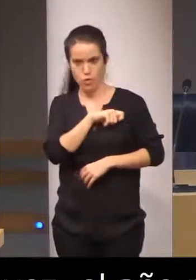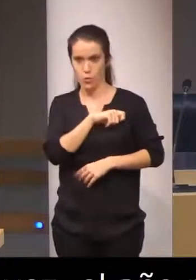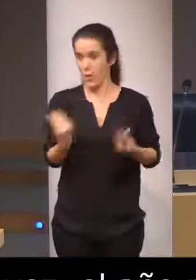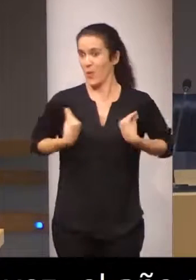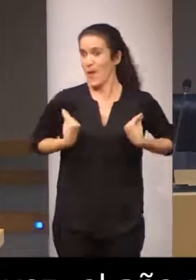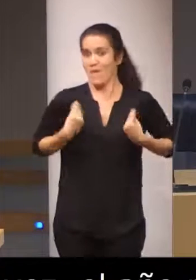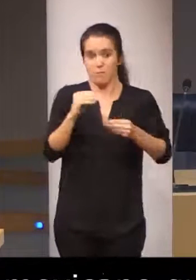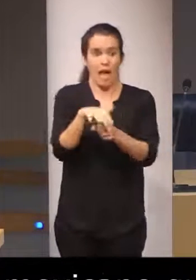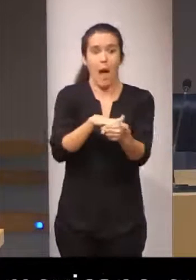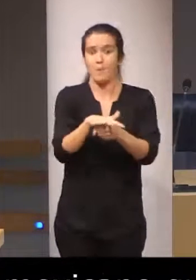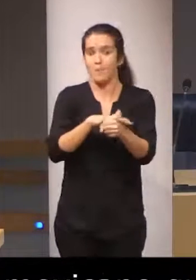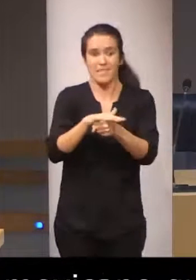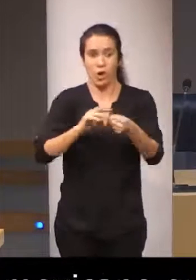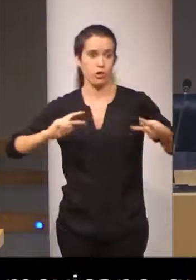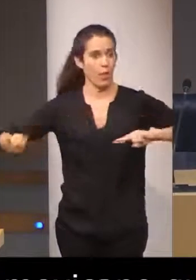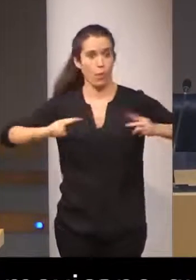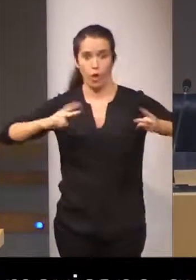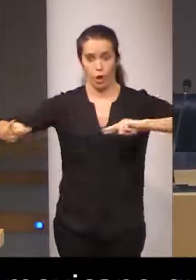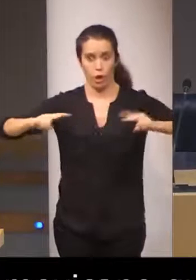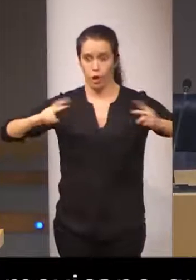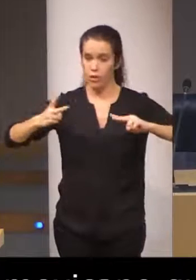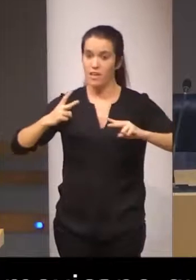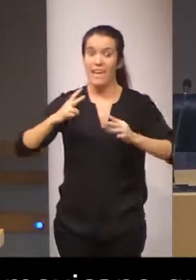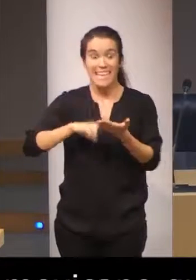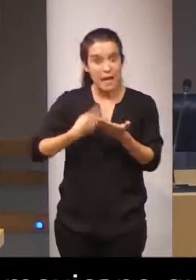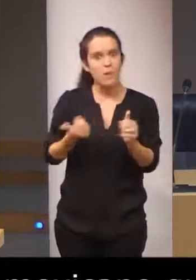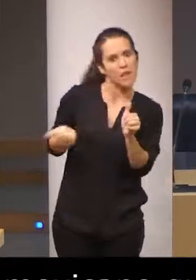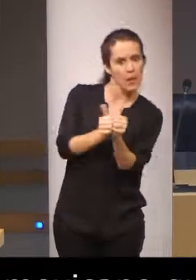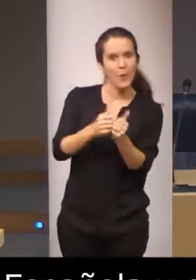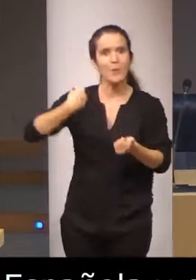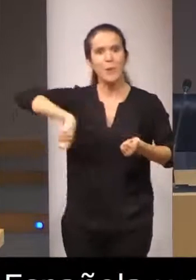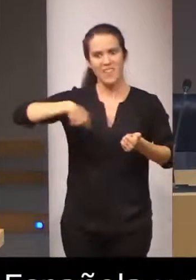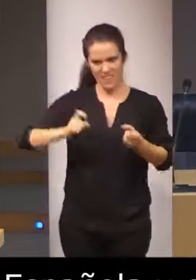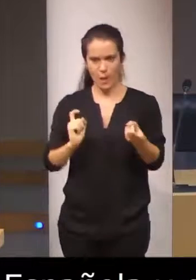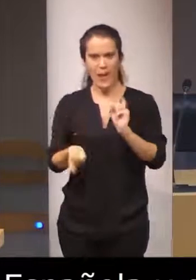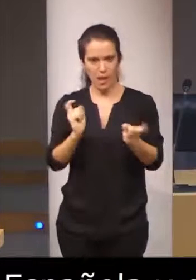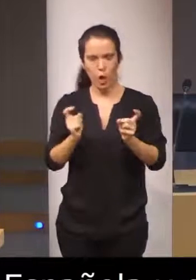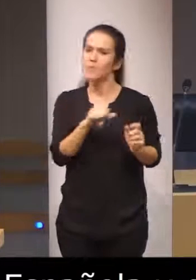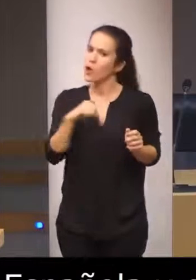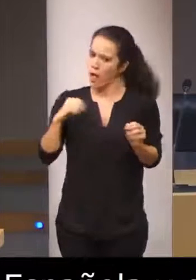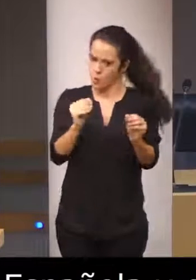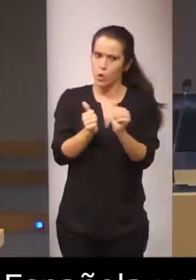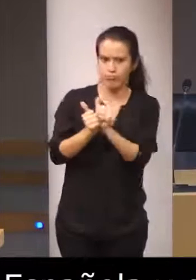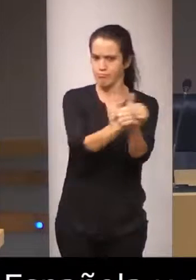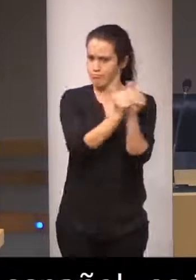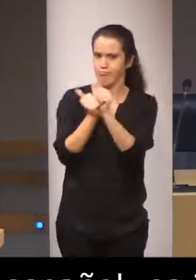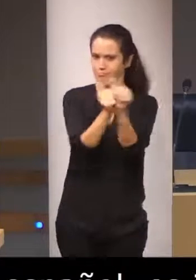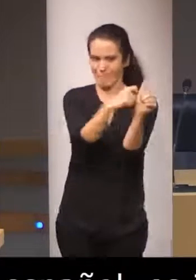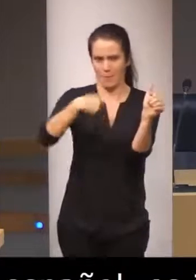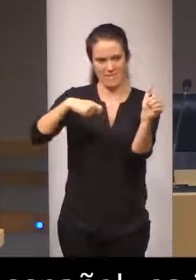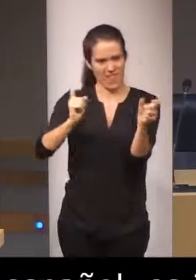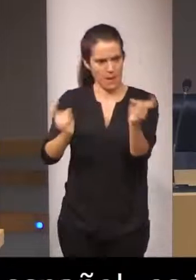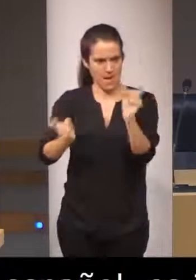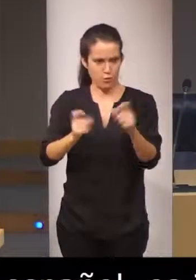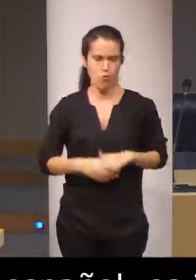el mundo de la traducción es intérprete del presidente de México personal intérprete personal del presidente de